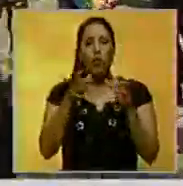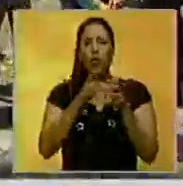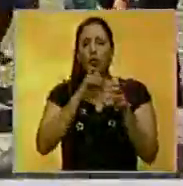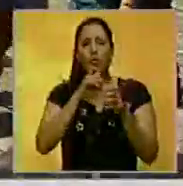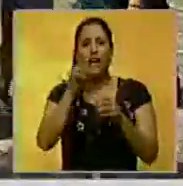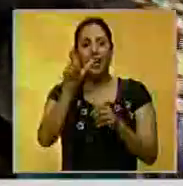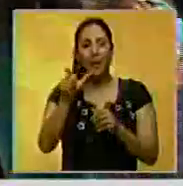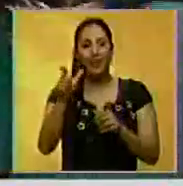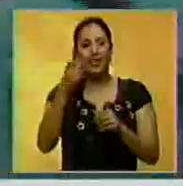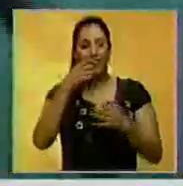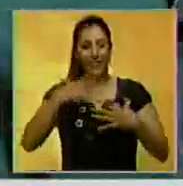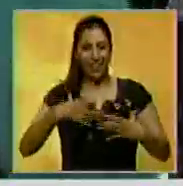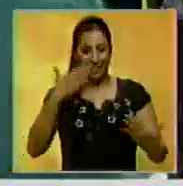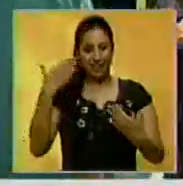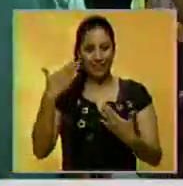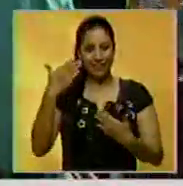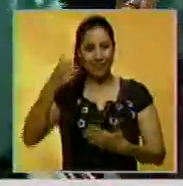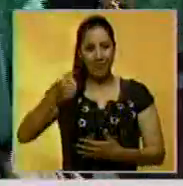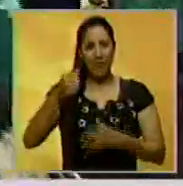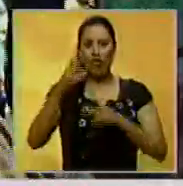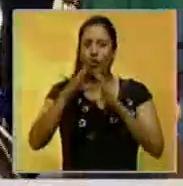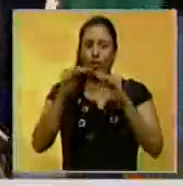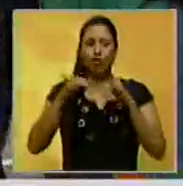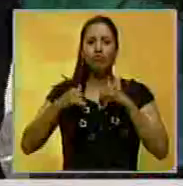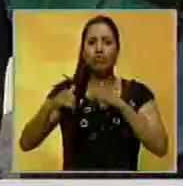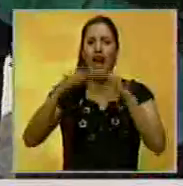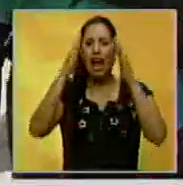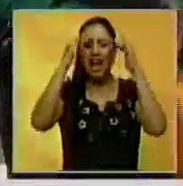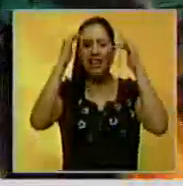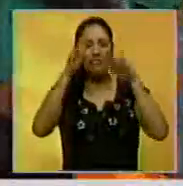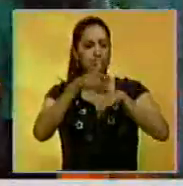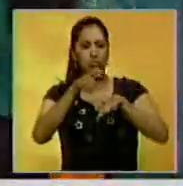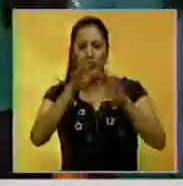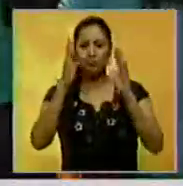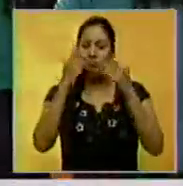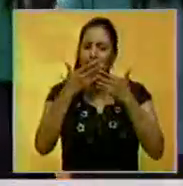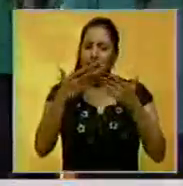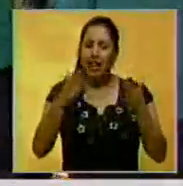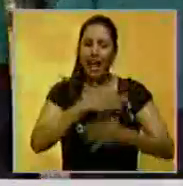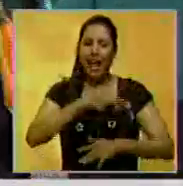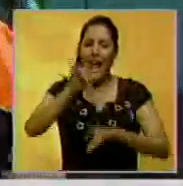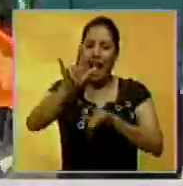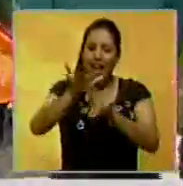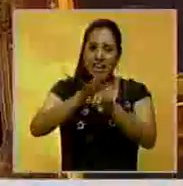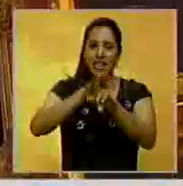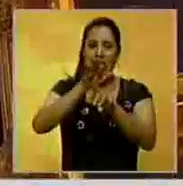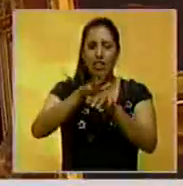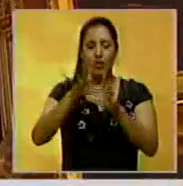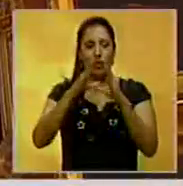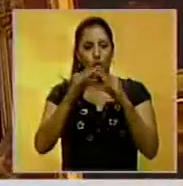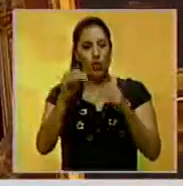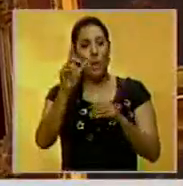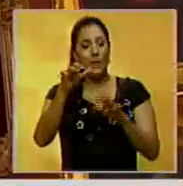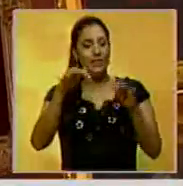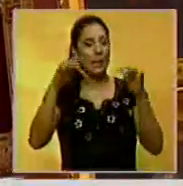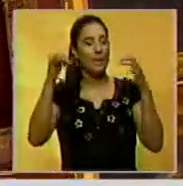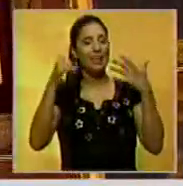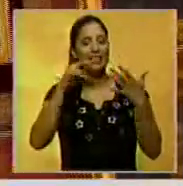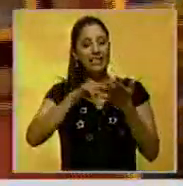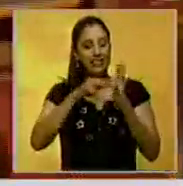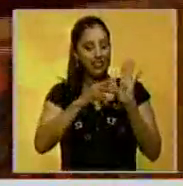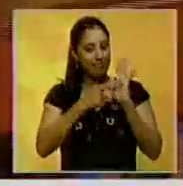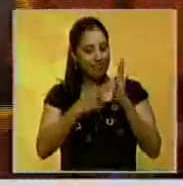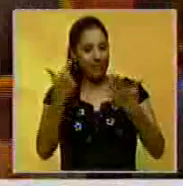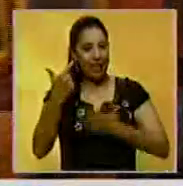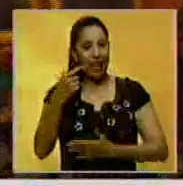scout que viene de Valencia. Y a todos se los atiende por igual, con el mismo cariño, con la misma devoción, y todos quedan maravillados de lo que aquí